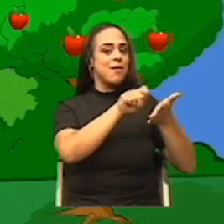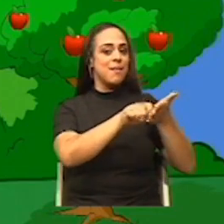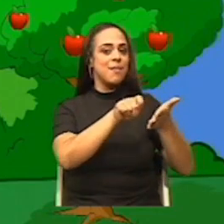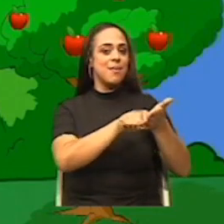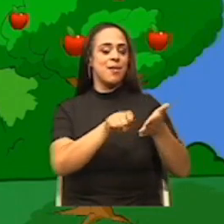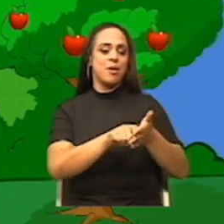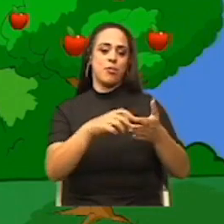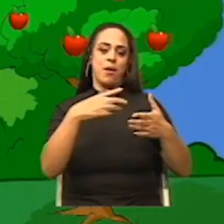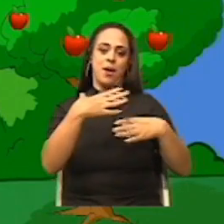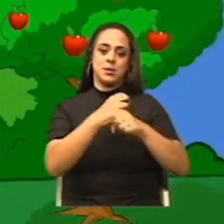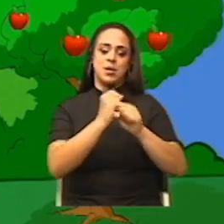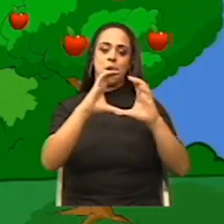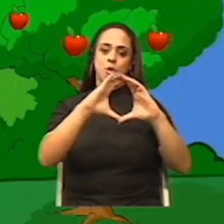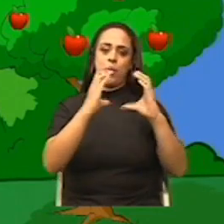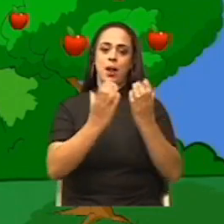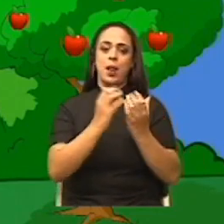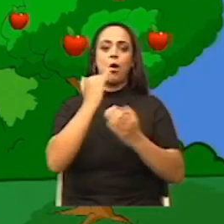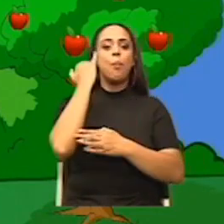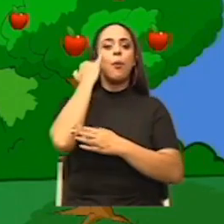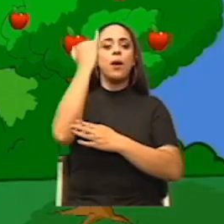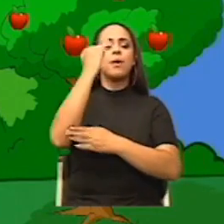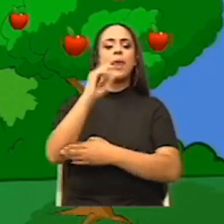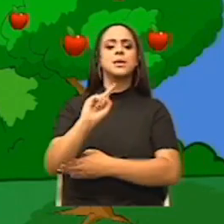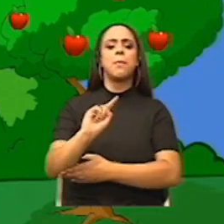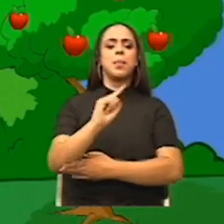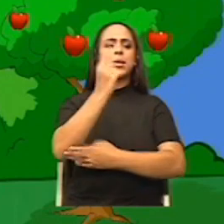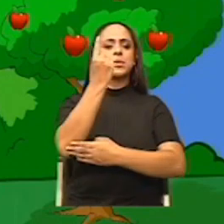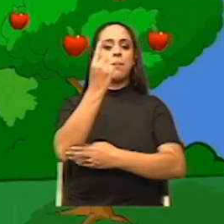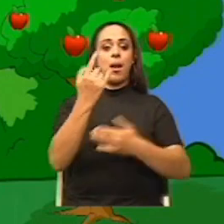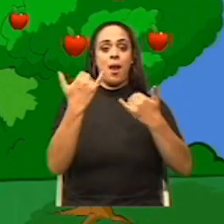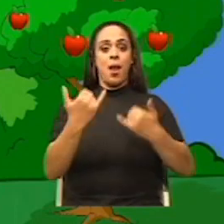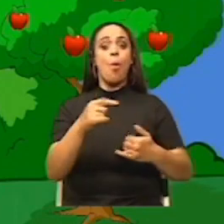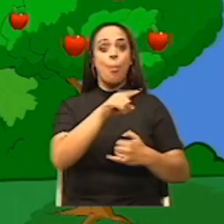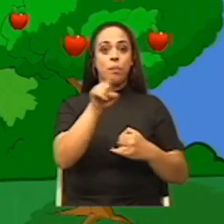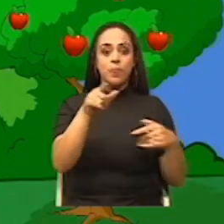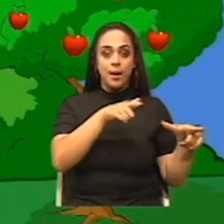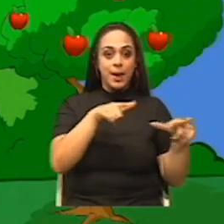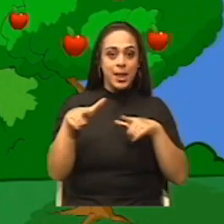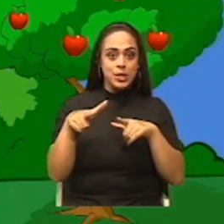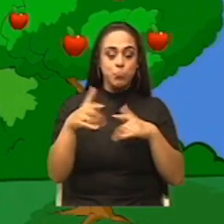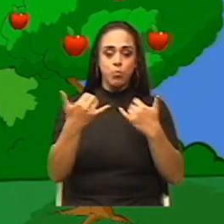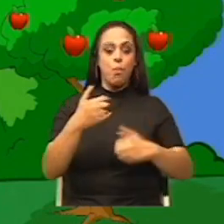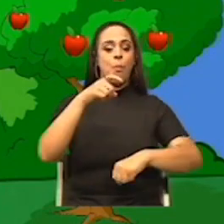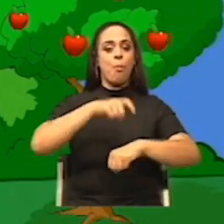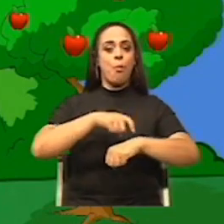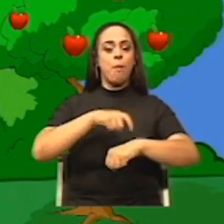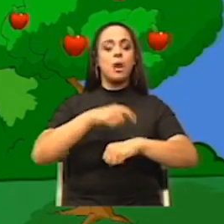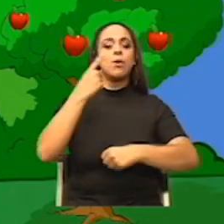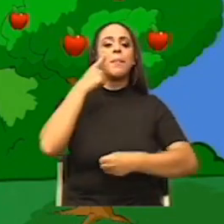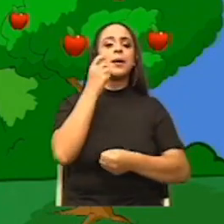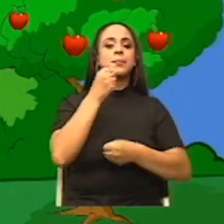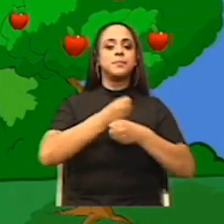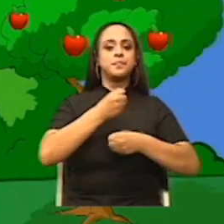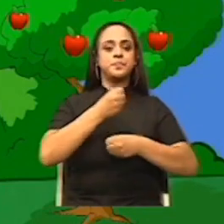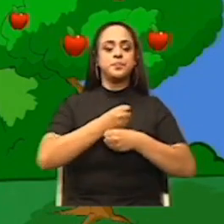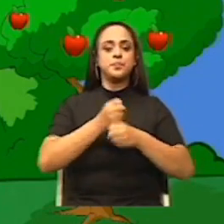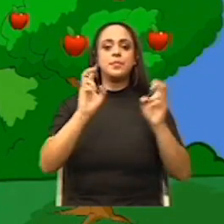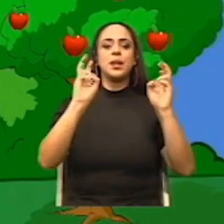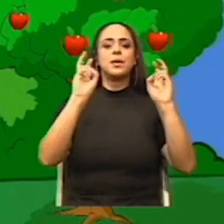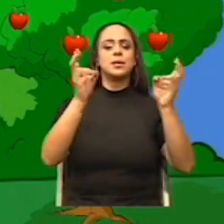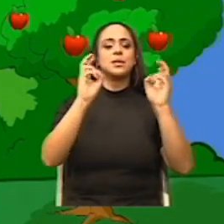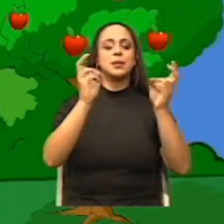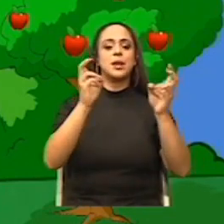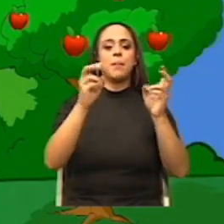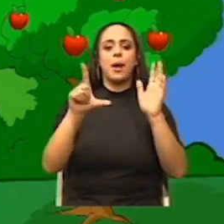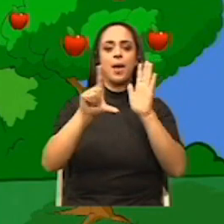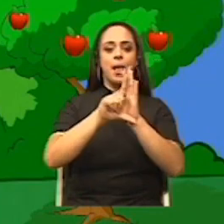clase, así como ideas principales. Ahora sí, si ya estamos listos, es momento de trabajar el tema de